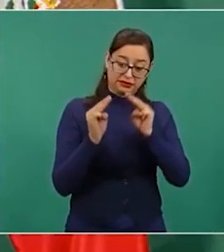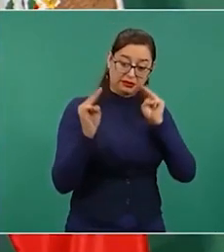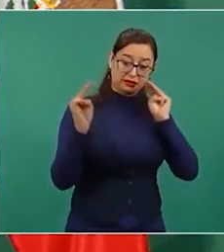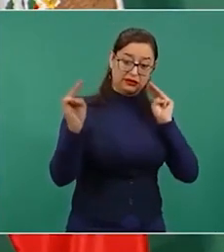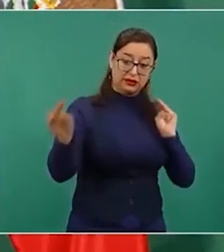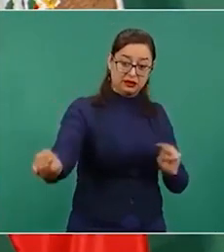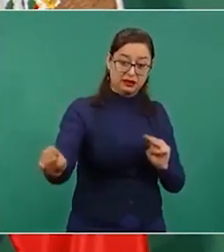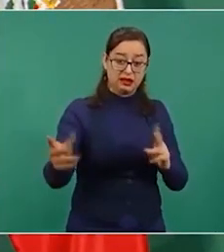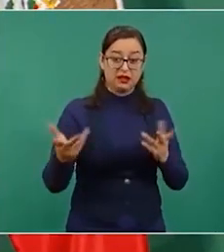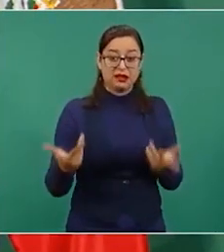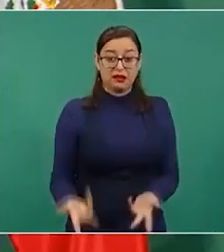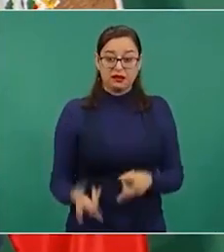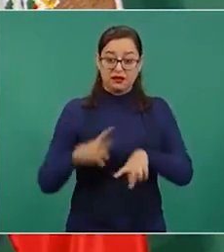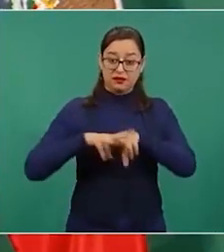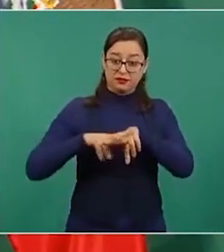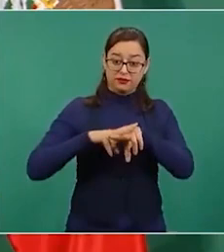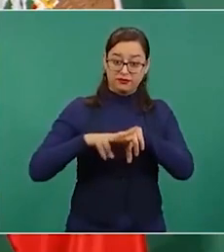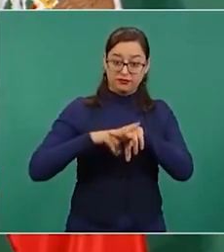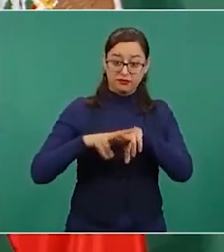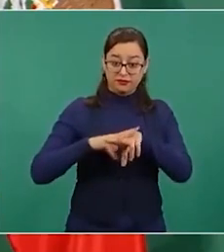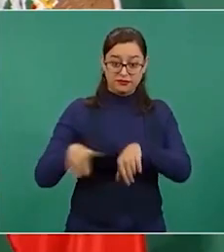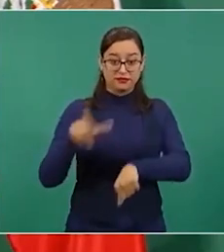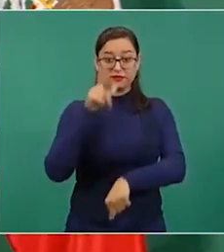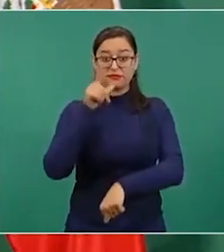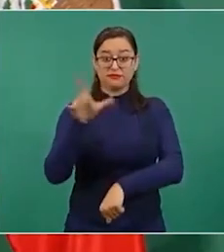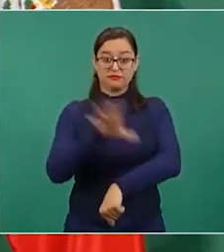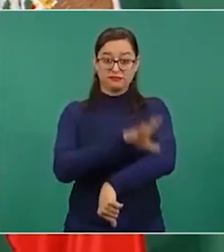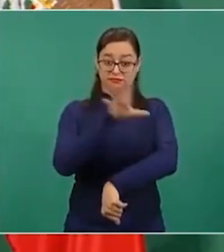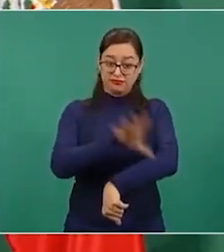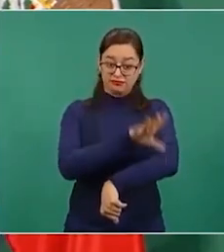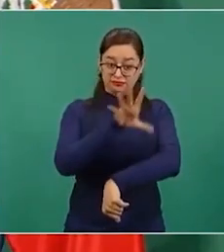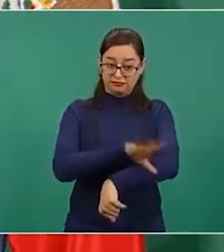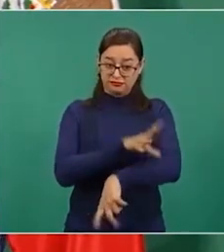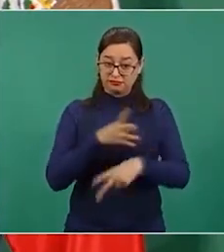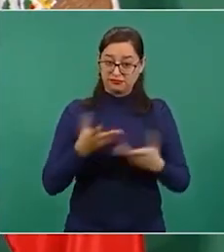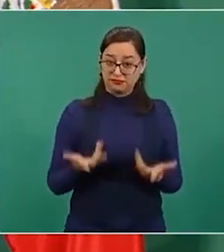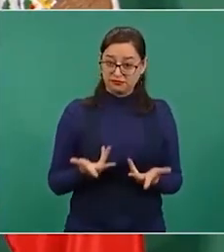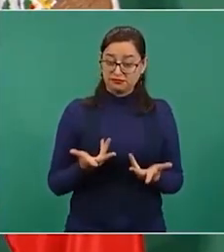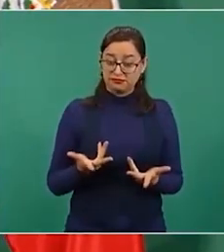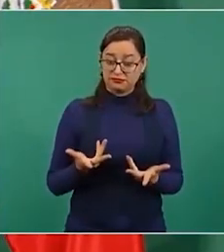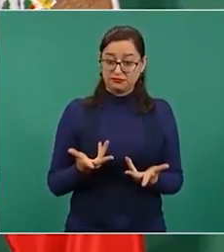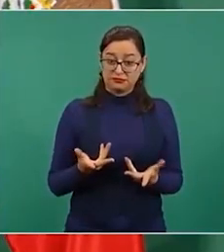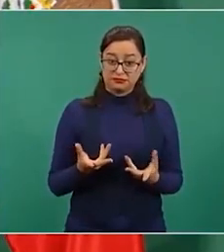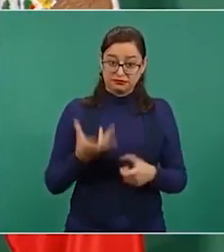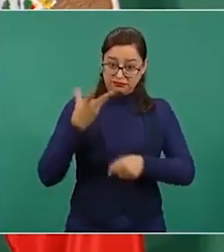de vías férreas electrificadas en una buena parte